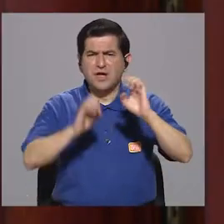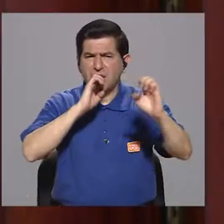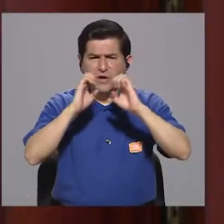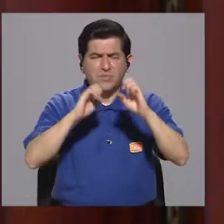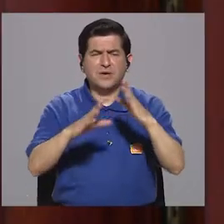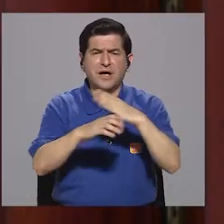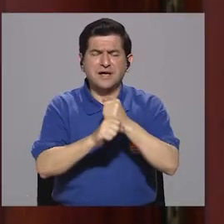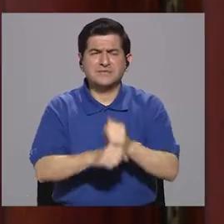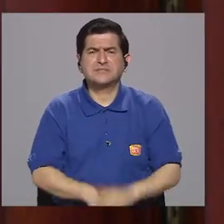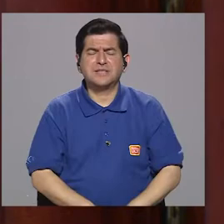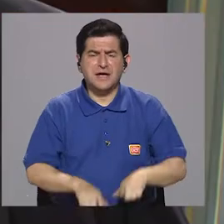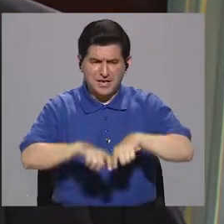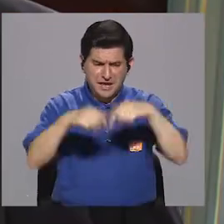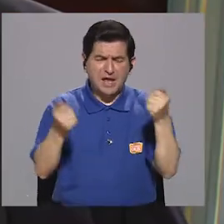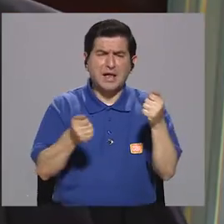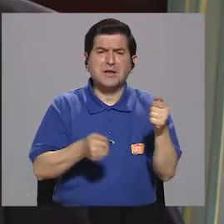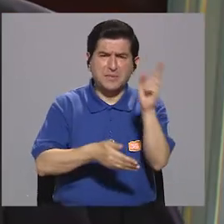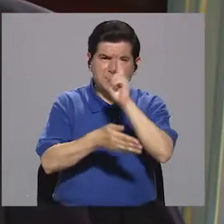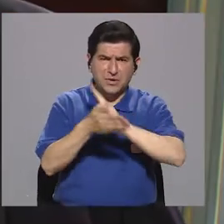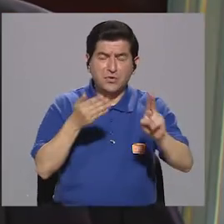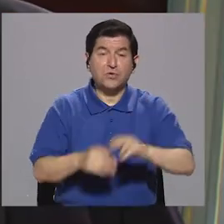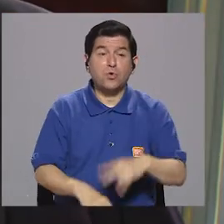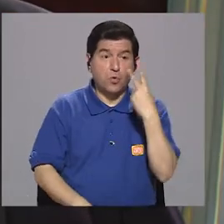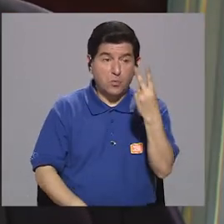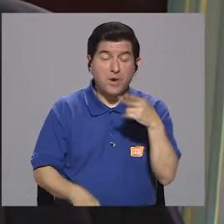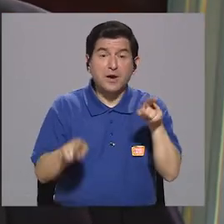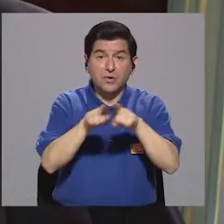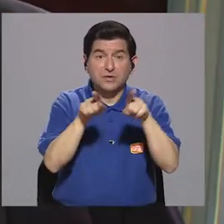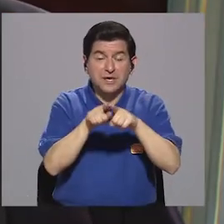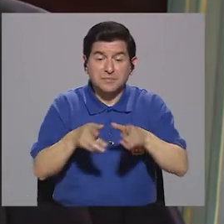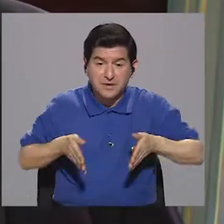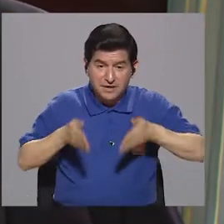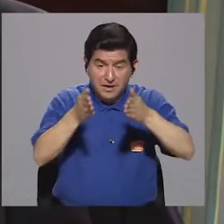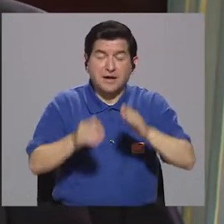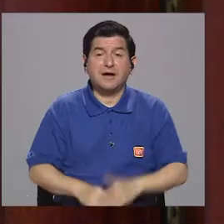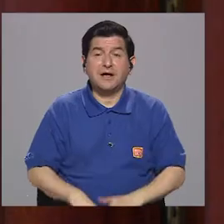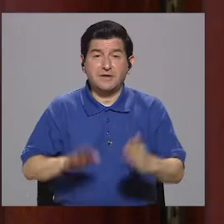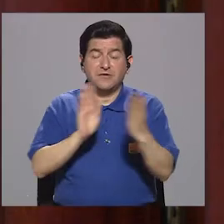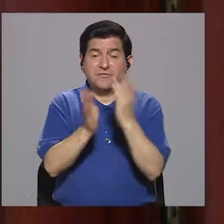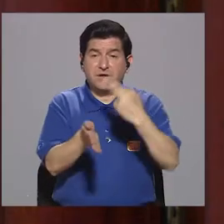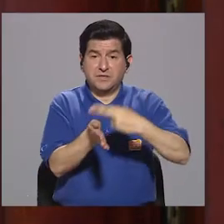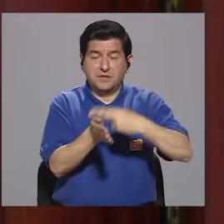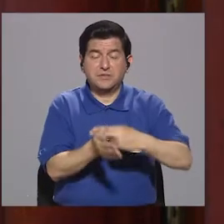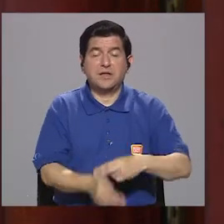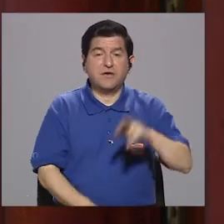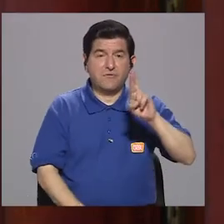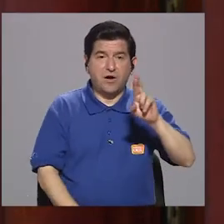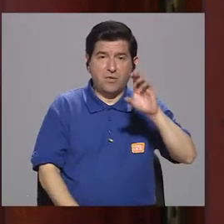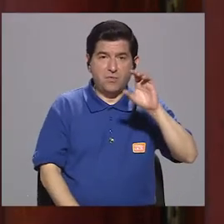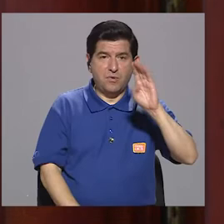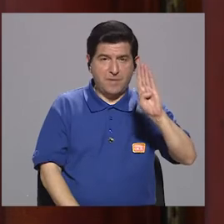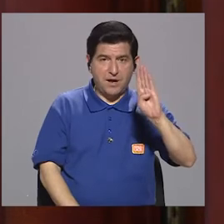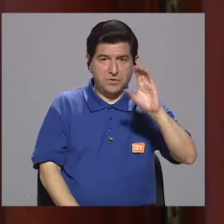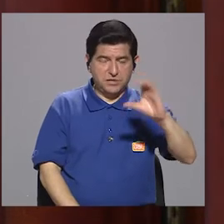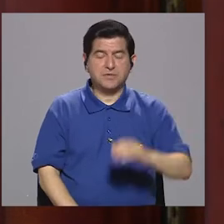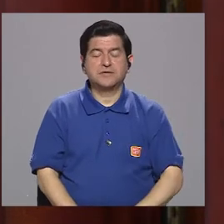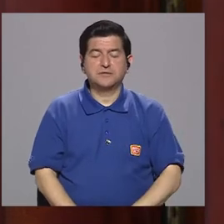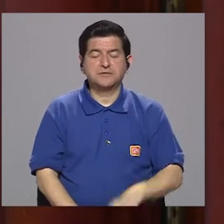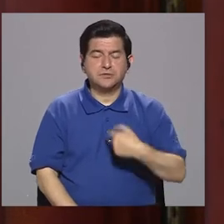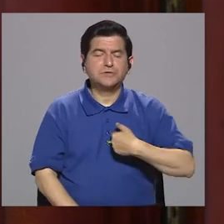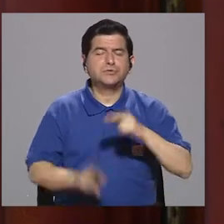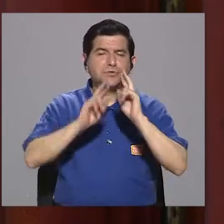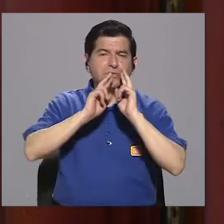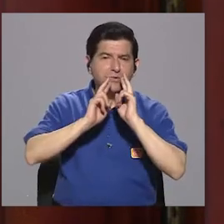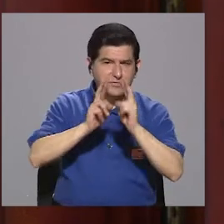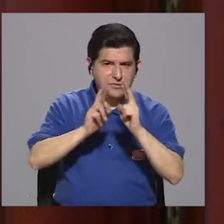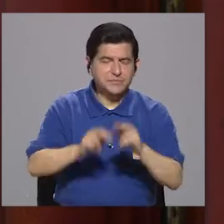entrevista que me hizo el Periódico Universidad. que veníamos, lo veíamos en la calle, don Johnny, frente de Raúl Banco Cervantes. El otro día me hizo una entrevista el Periódico Universidad y yo les decía